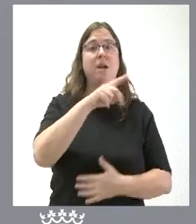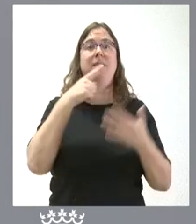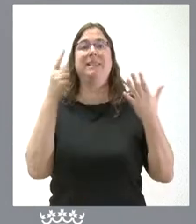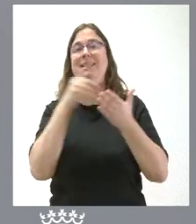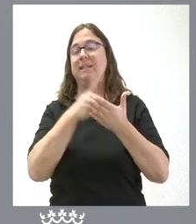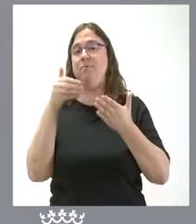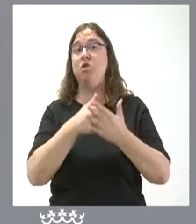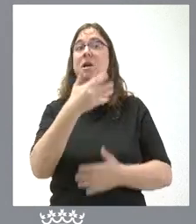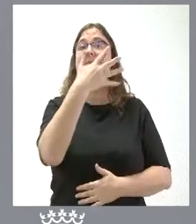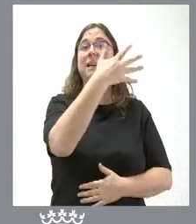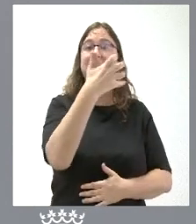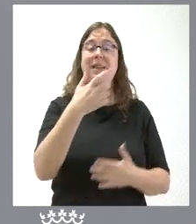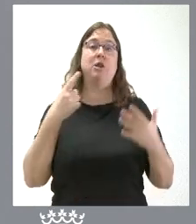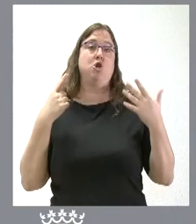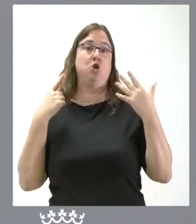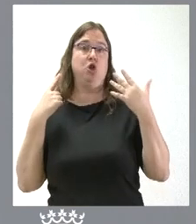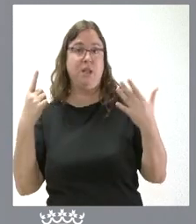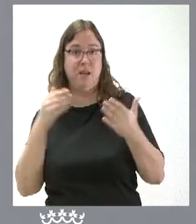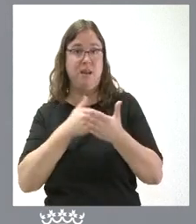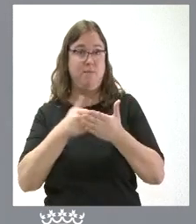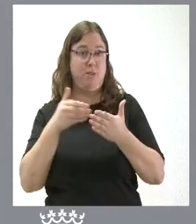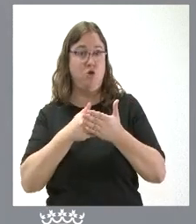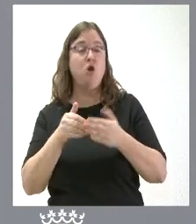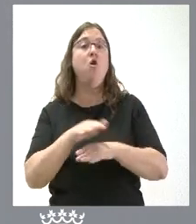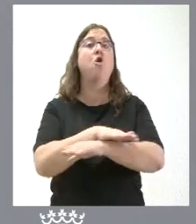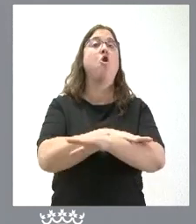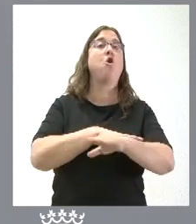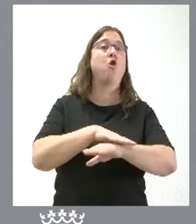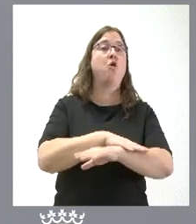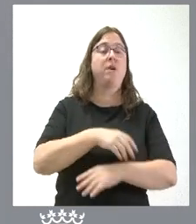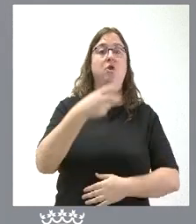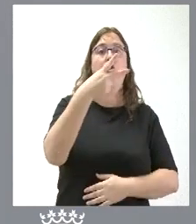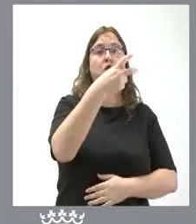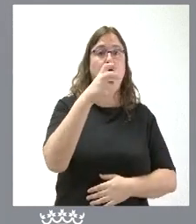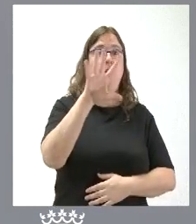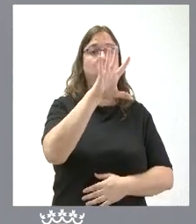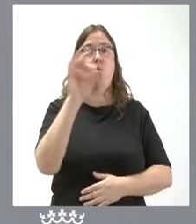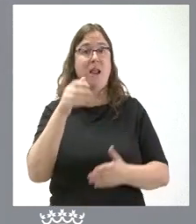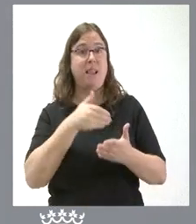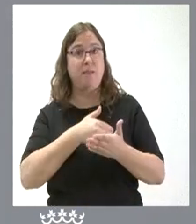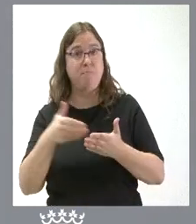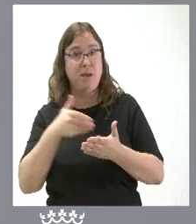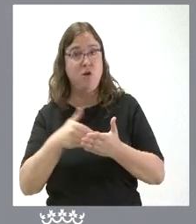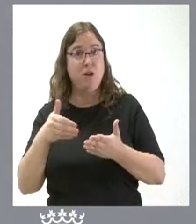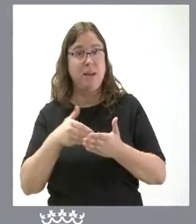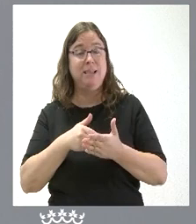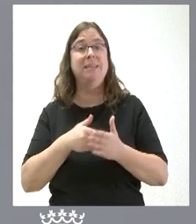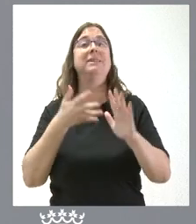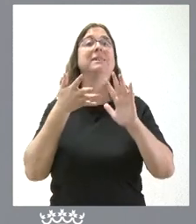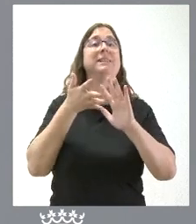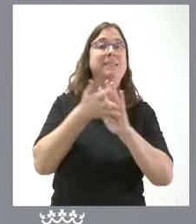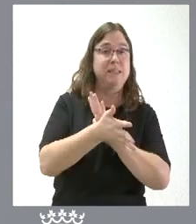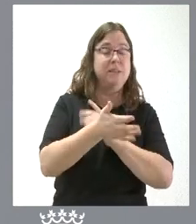506 millones el Gobierno pone 240 millones con lo cual para tener que cumplir